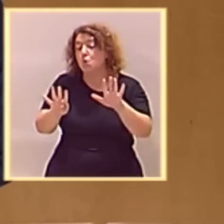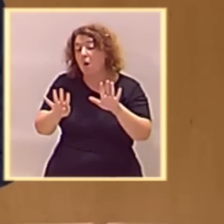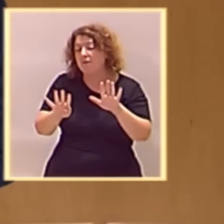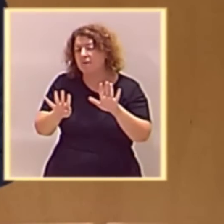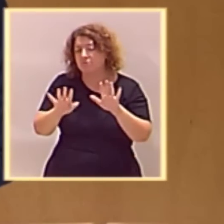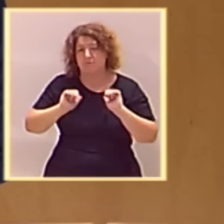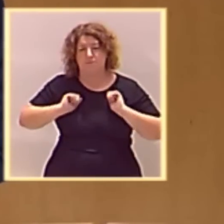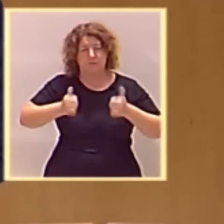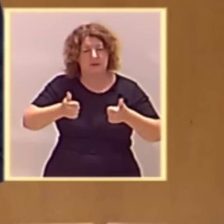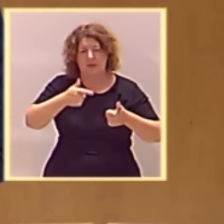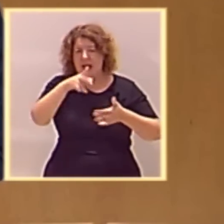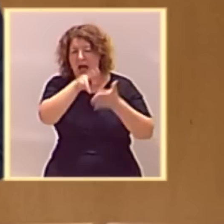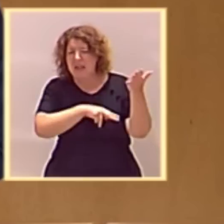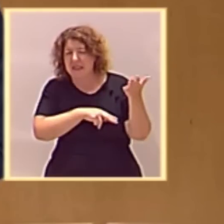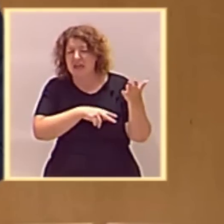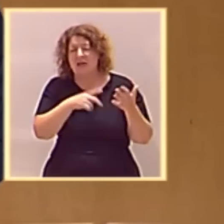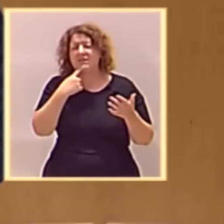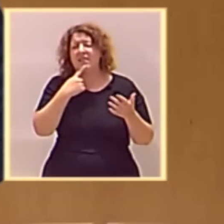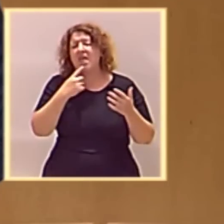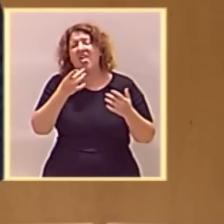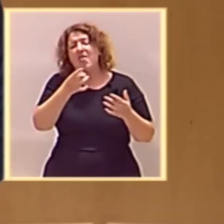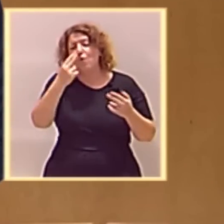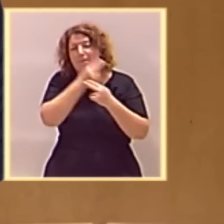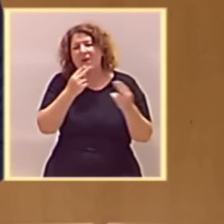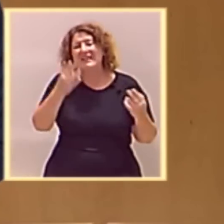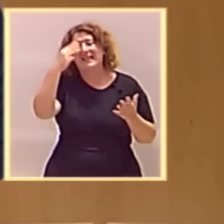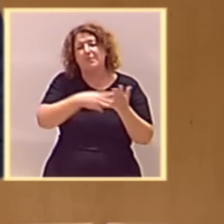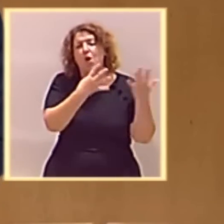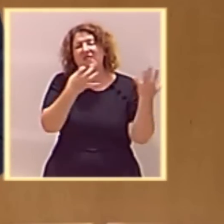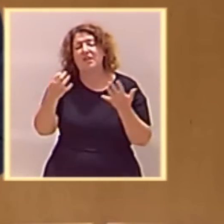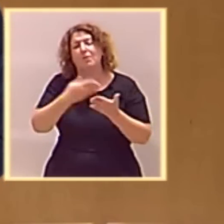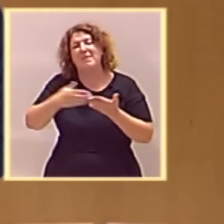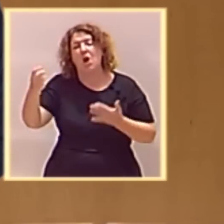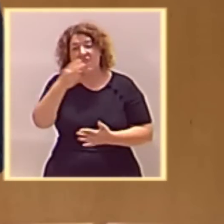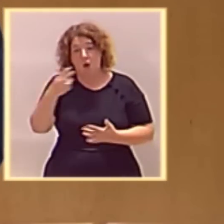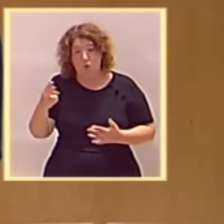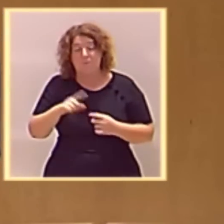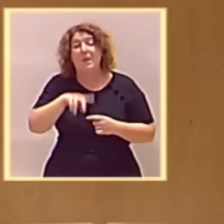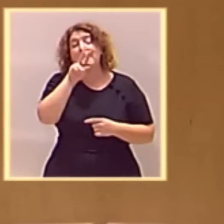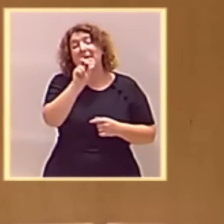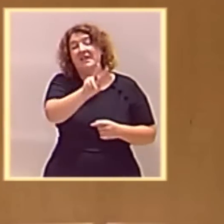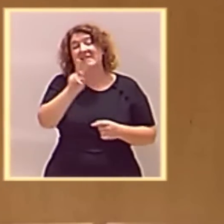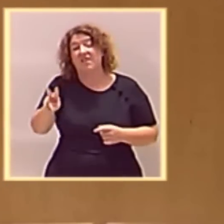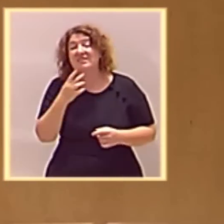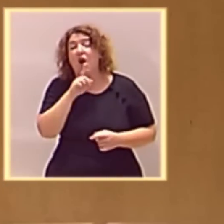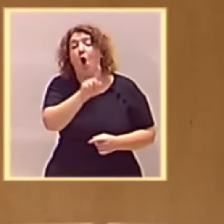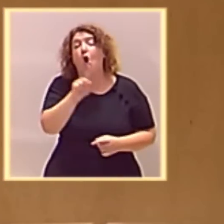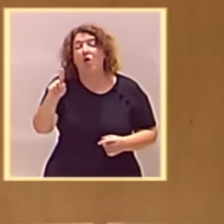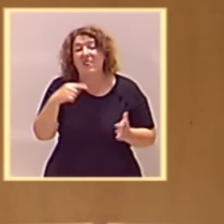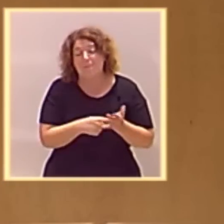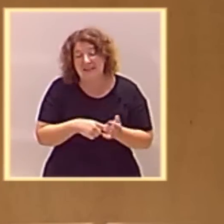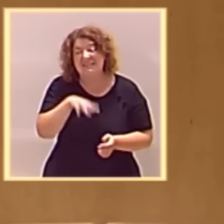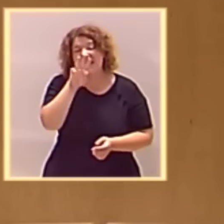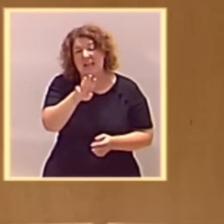Junta de Galicia con una deuda pública de 3.900 millones de euros. En el año 2022, la deuda pública es de 11.300